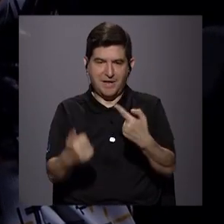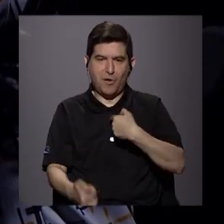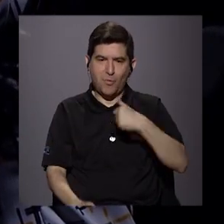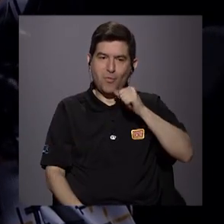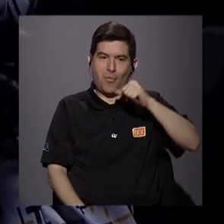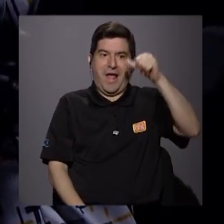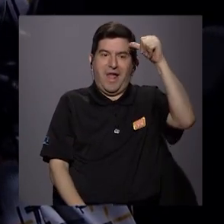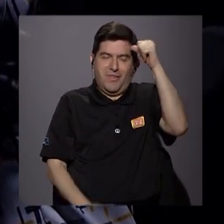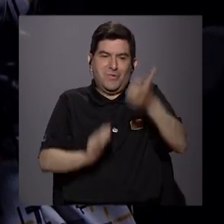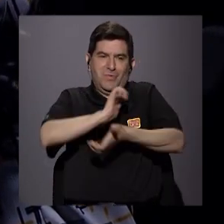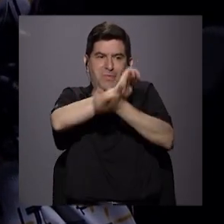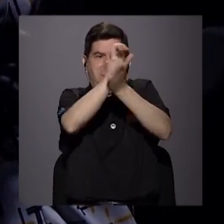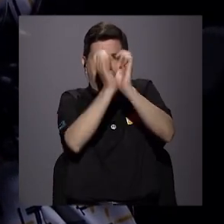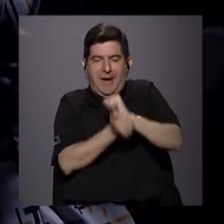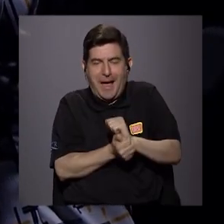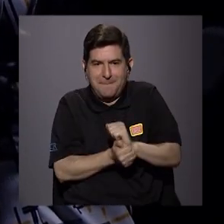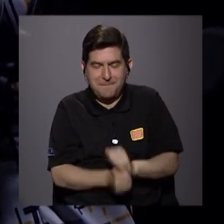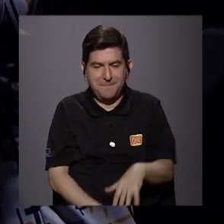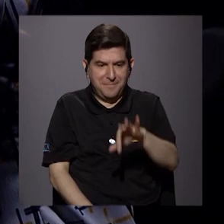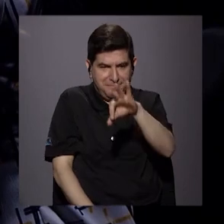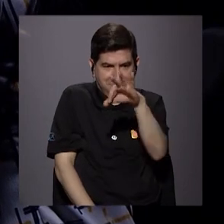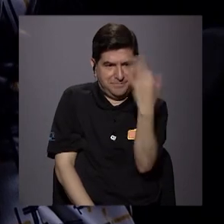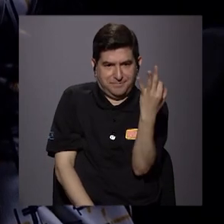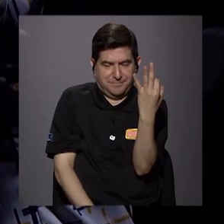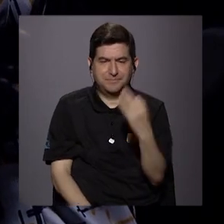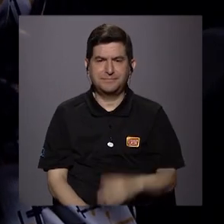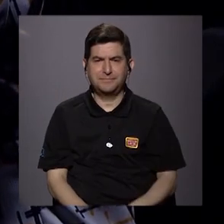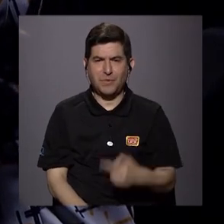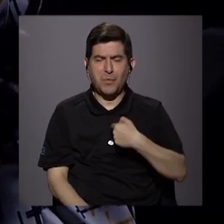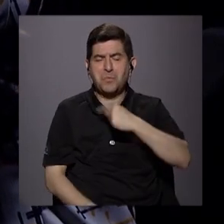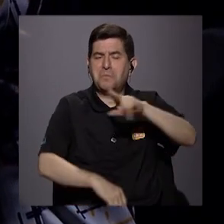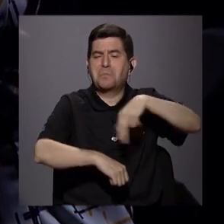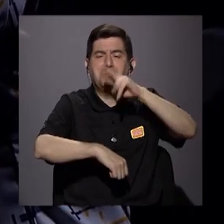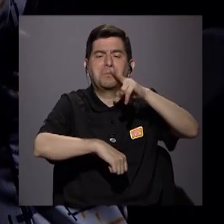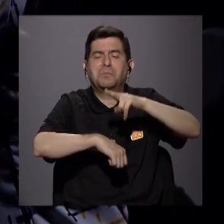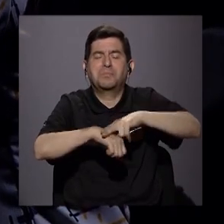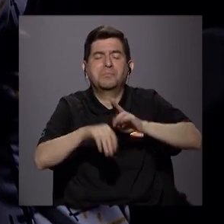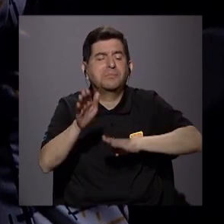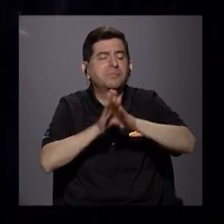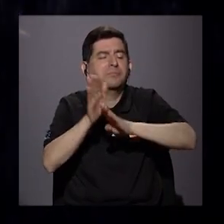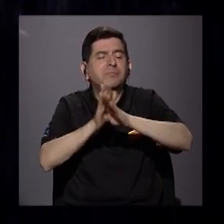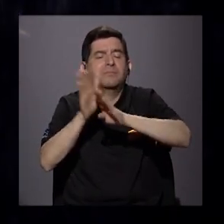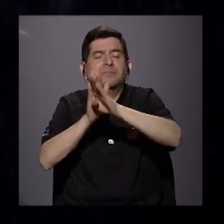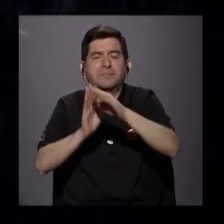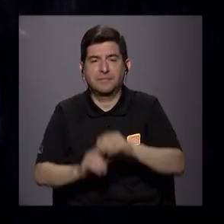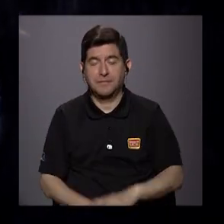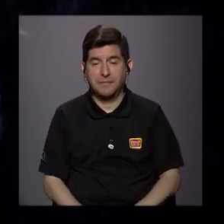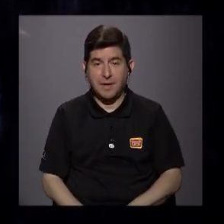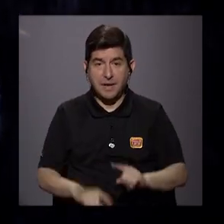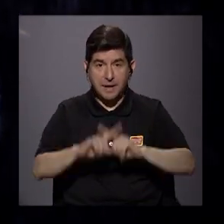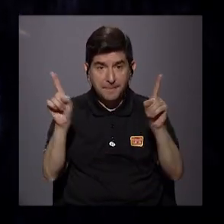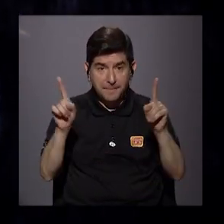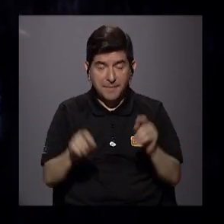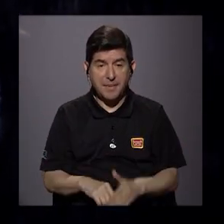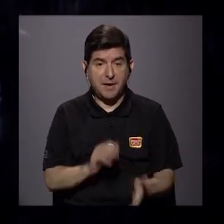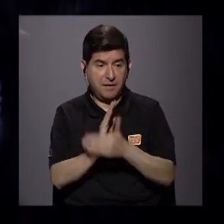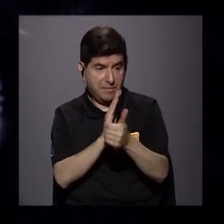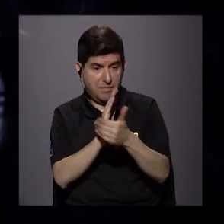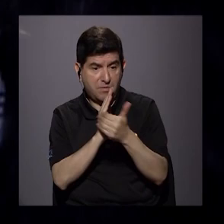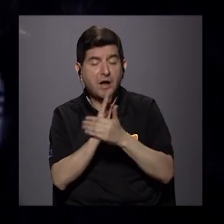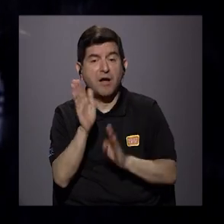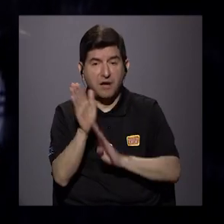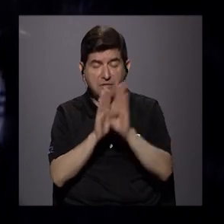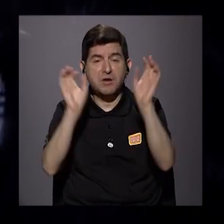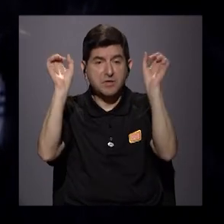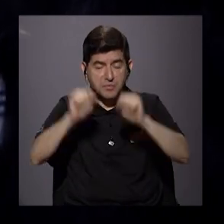adulto cambie, digamos, las formas en que comúnmente, digamos, se desarrolló. Sin embargo, hay esas habilidades que podemos